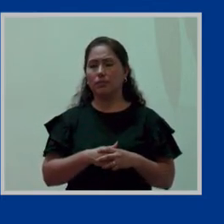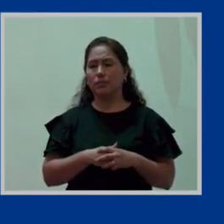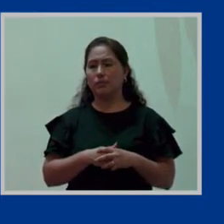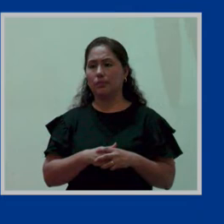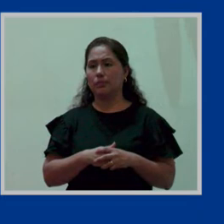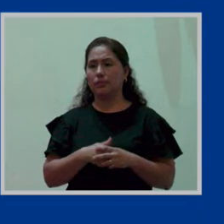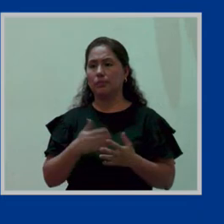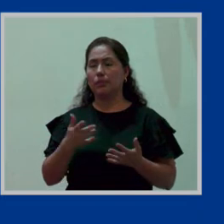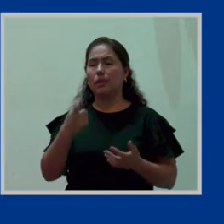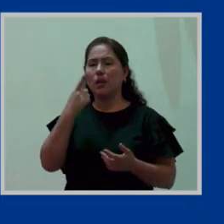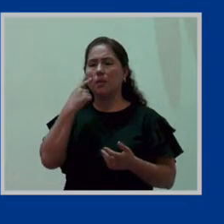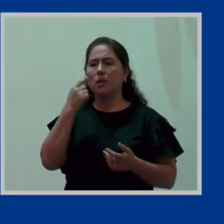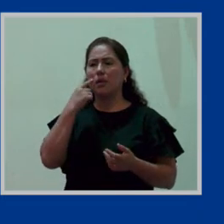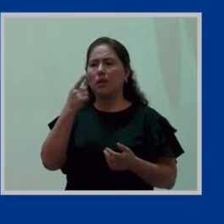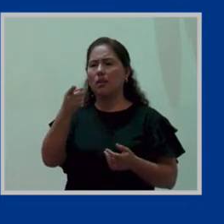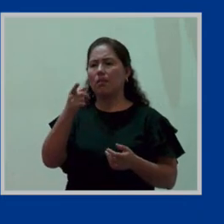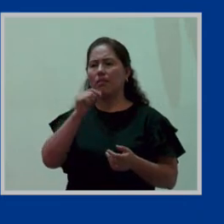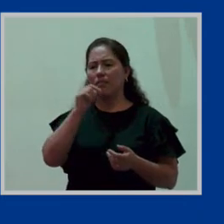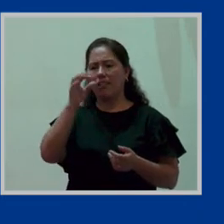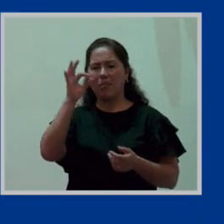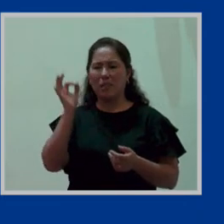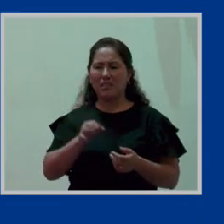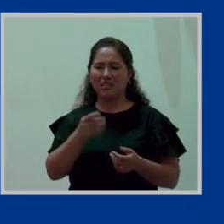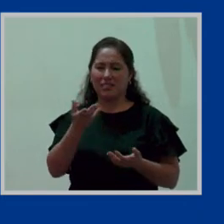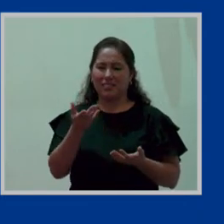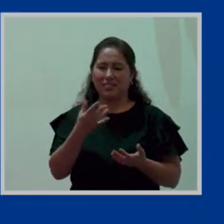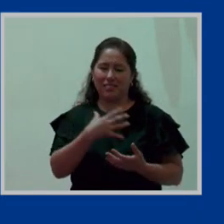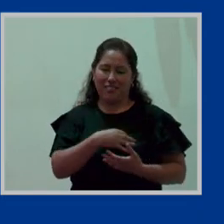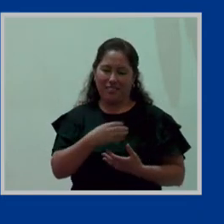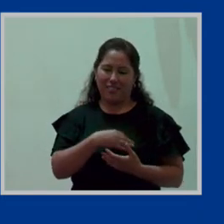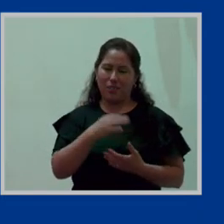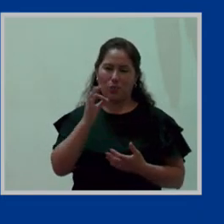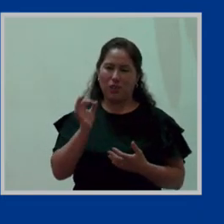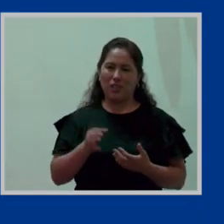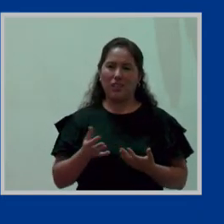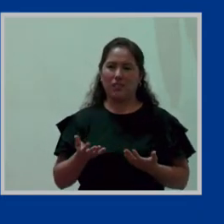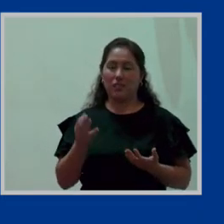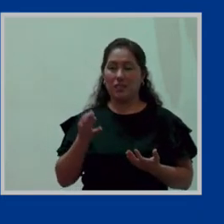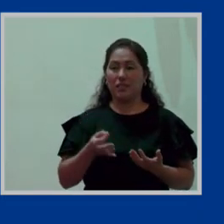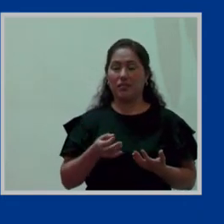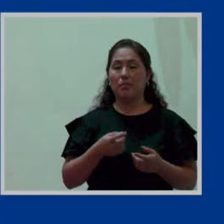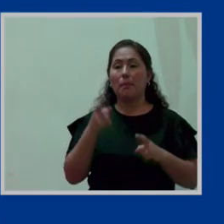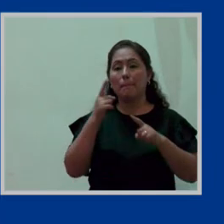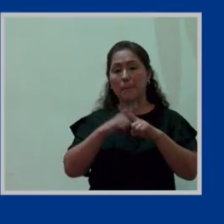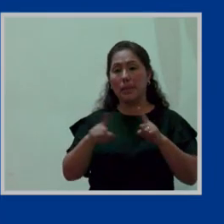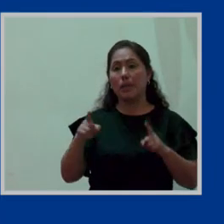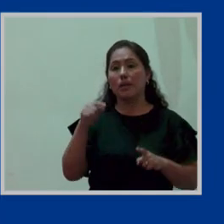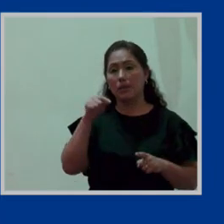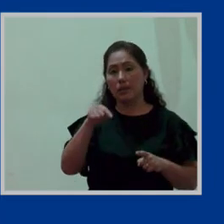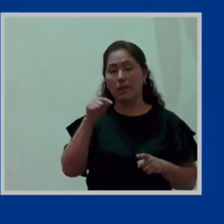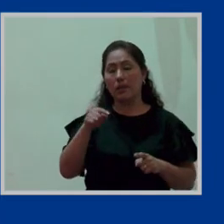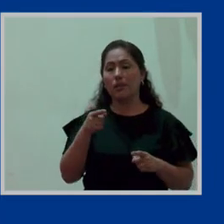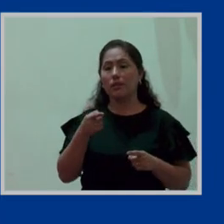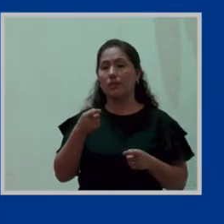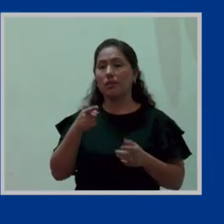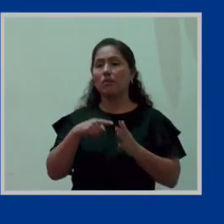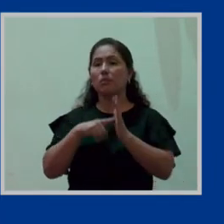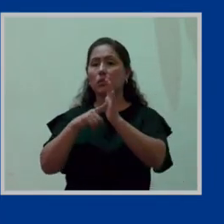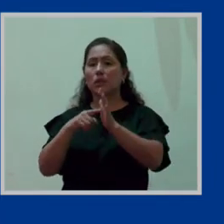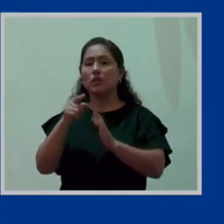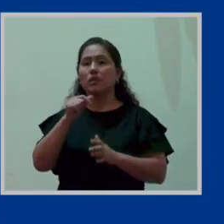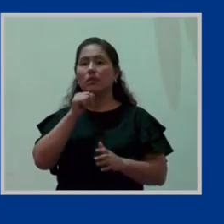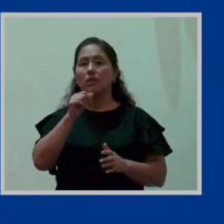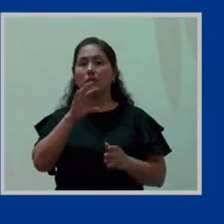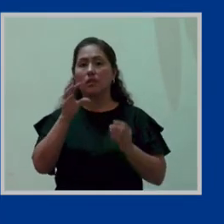los varones jamás vamos a delatar como muy bien lo dijo una de las ponentes pero ese hecho no implica a que nos